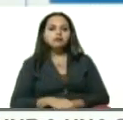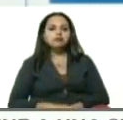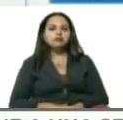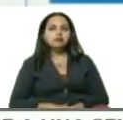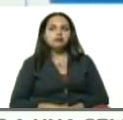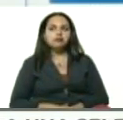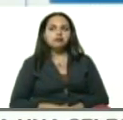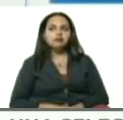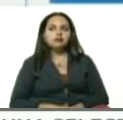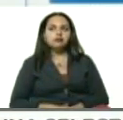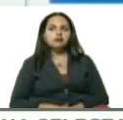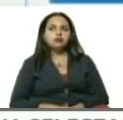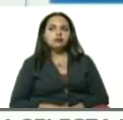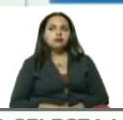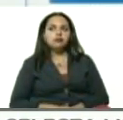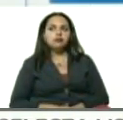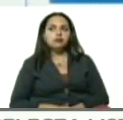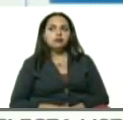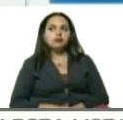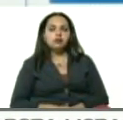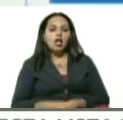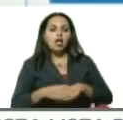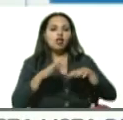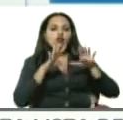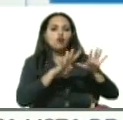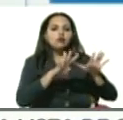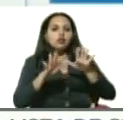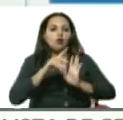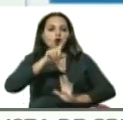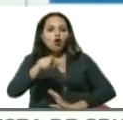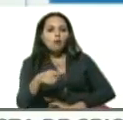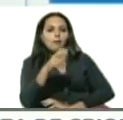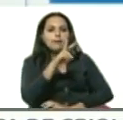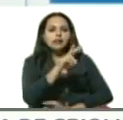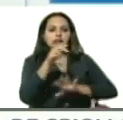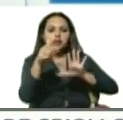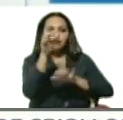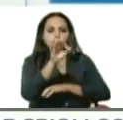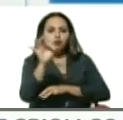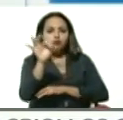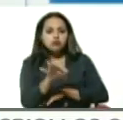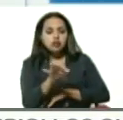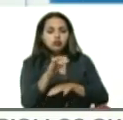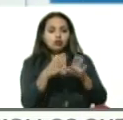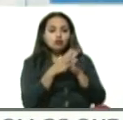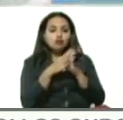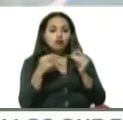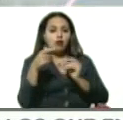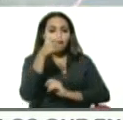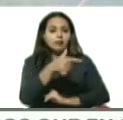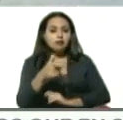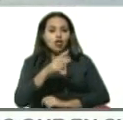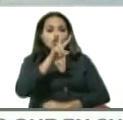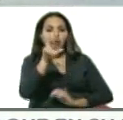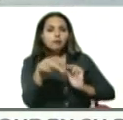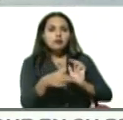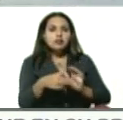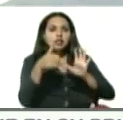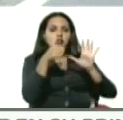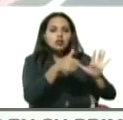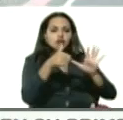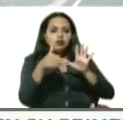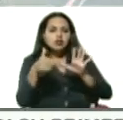En el 99,26% de todos los casos, 2.666 se